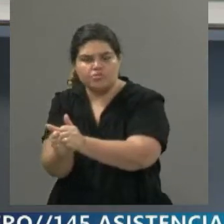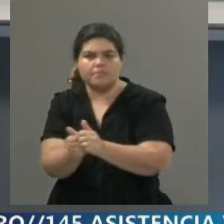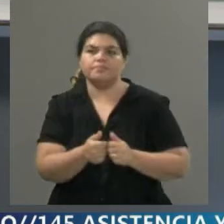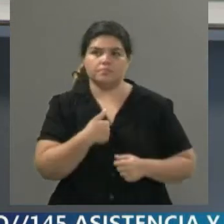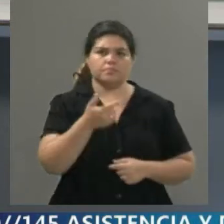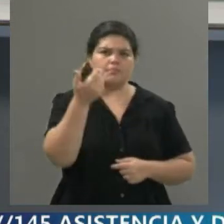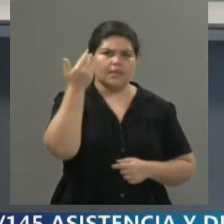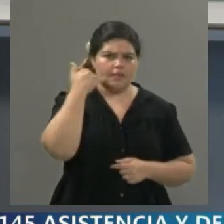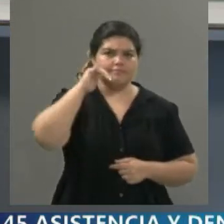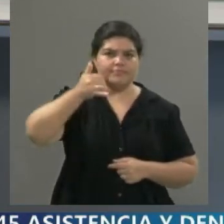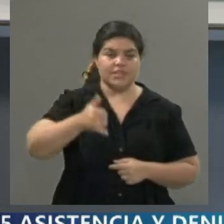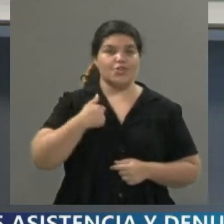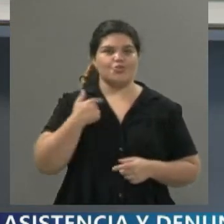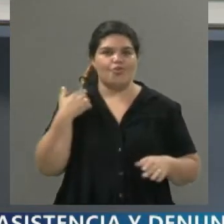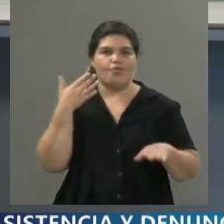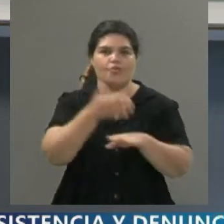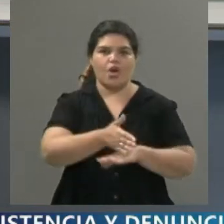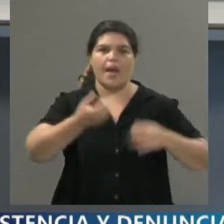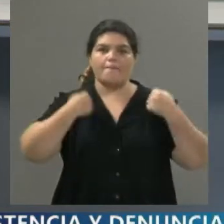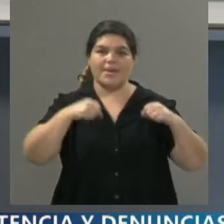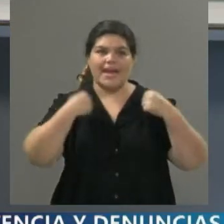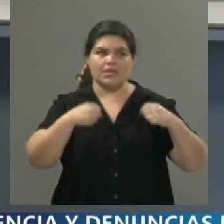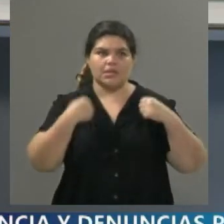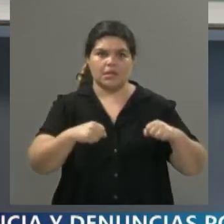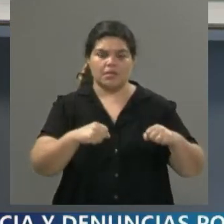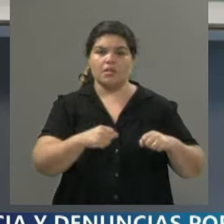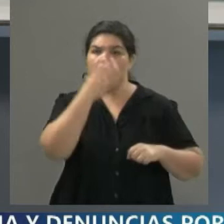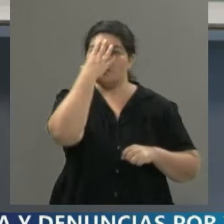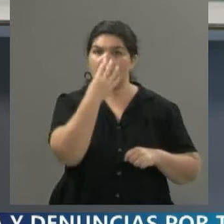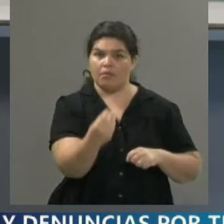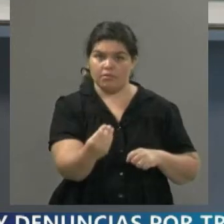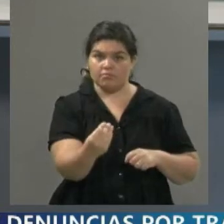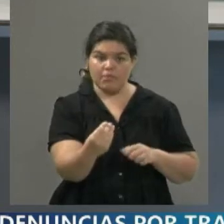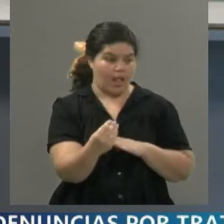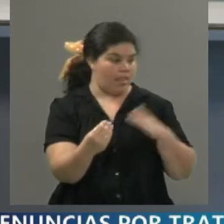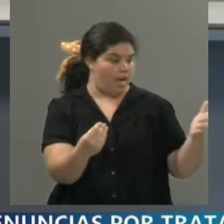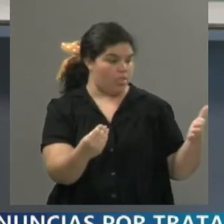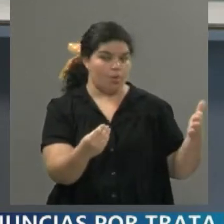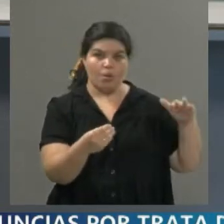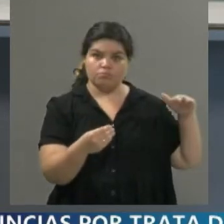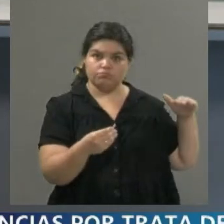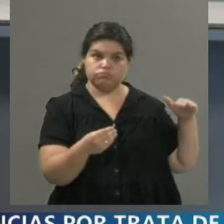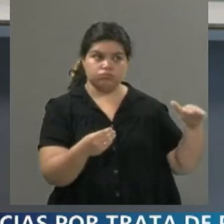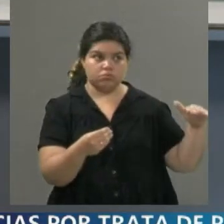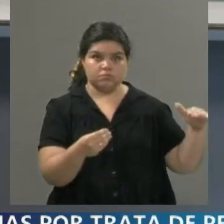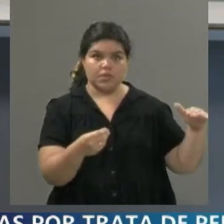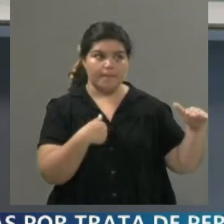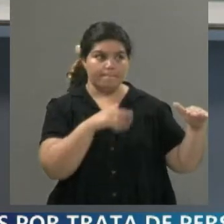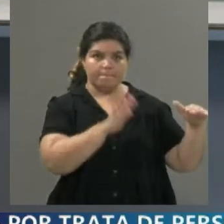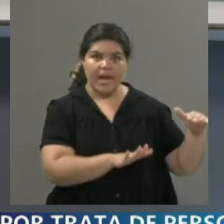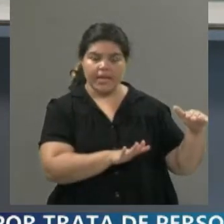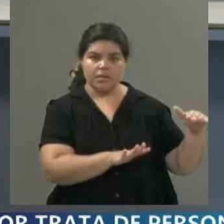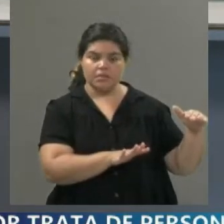mira, me acuerdo que iba a cubrir un entrenamiento y paró una tráfica blanca al lado y allí no te podés negar porque tenés que hacer como